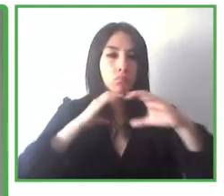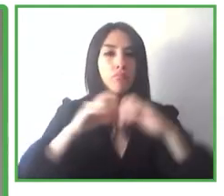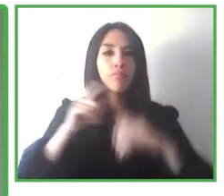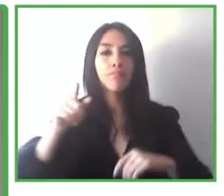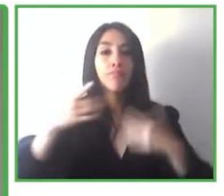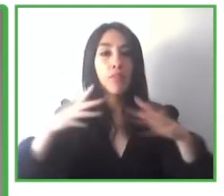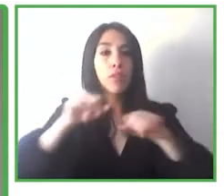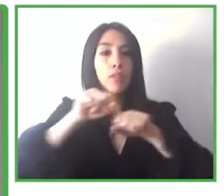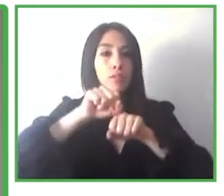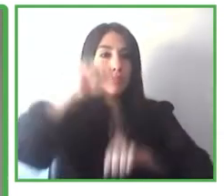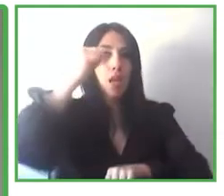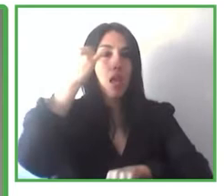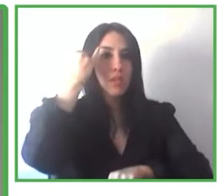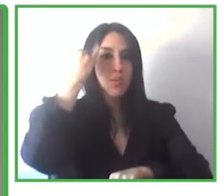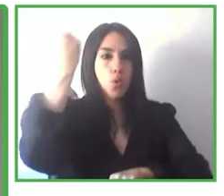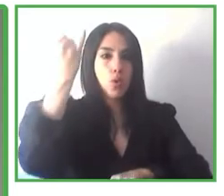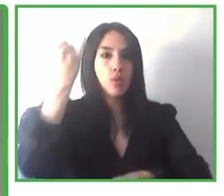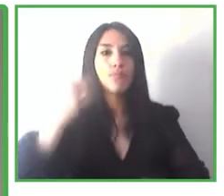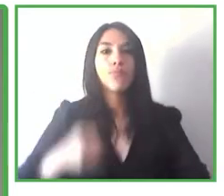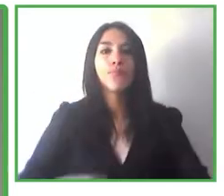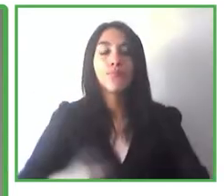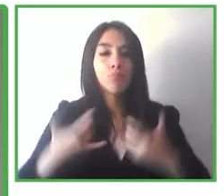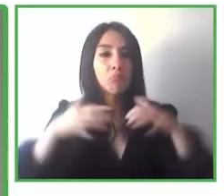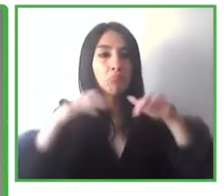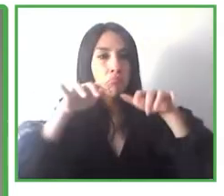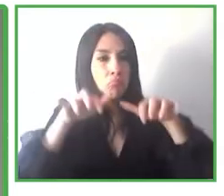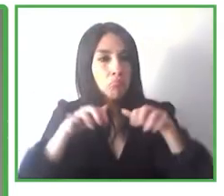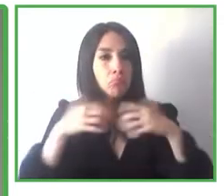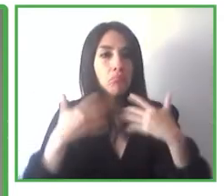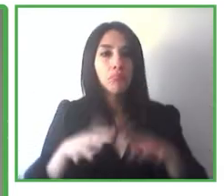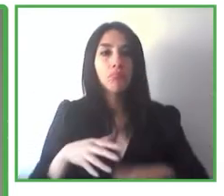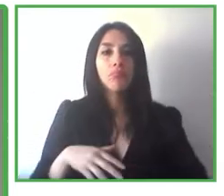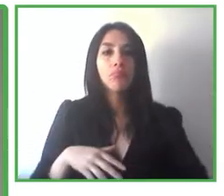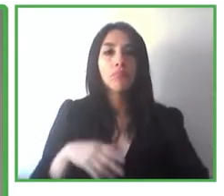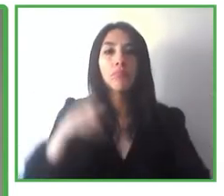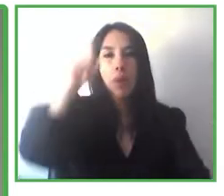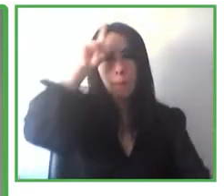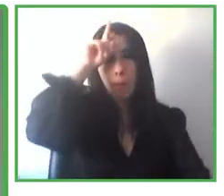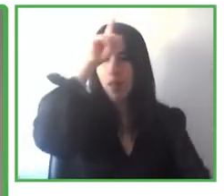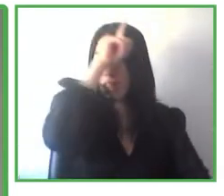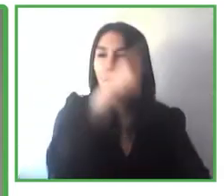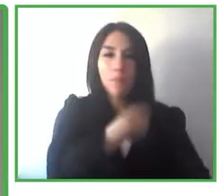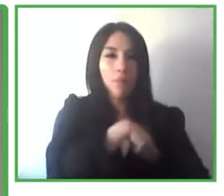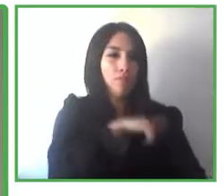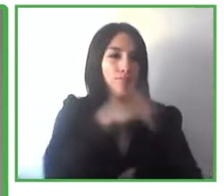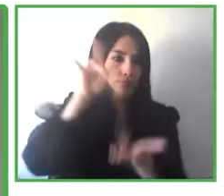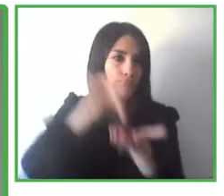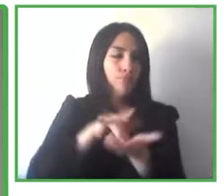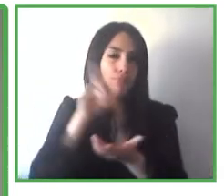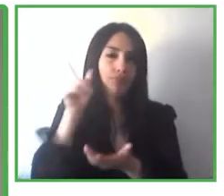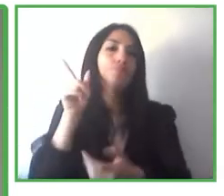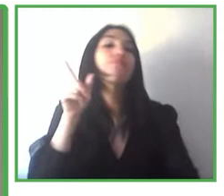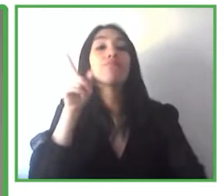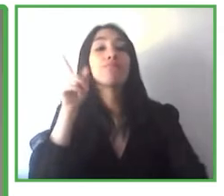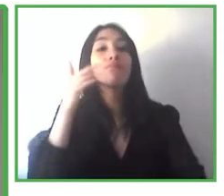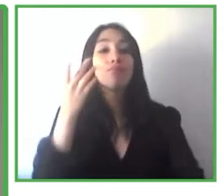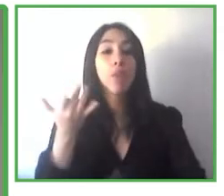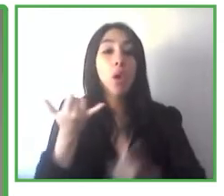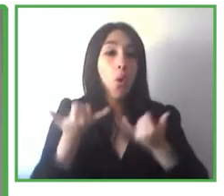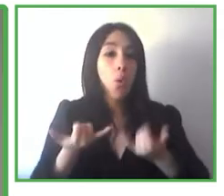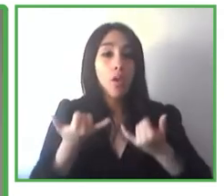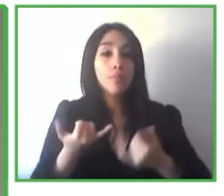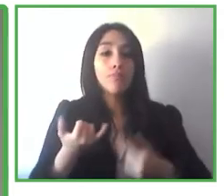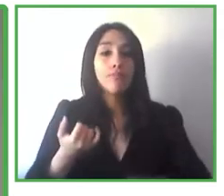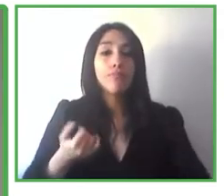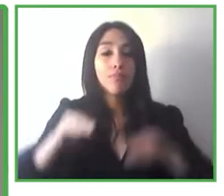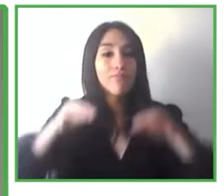Madrid y desde 2019 es digital manager y director del Interior's